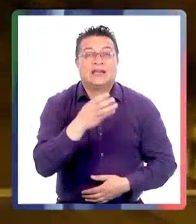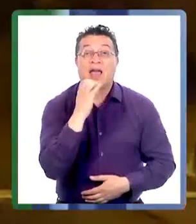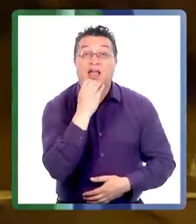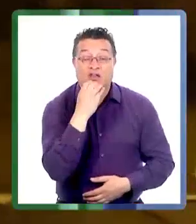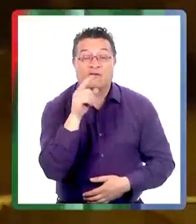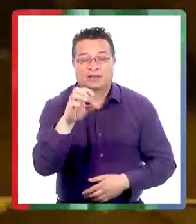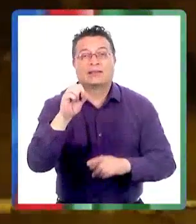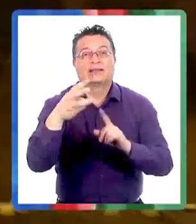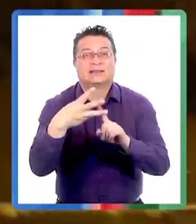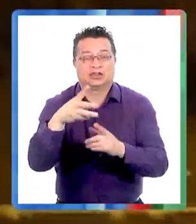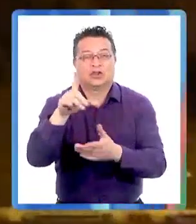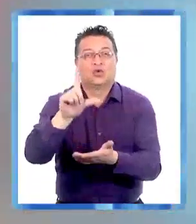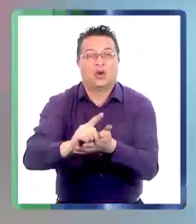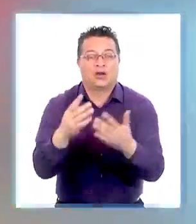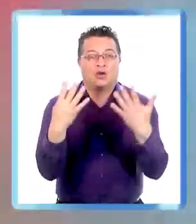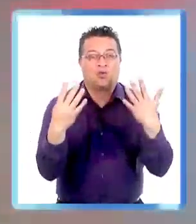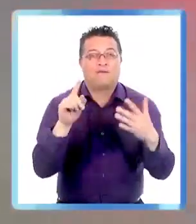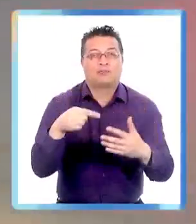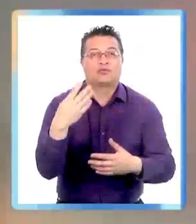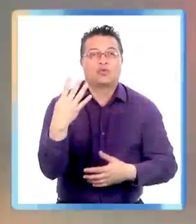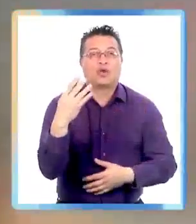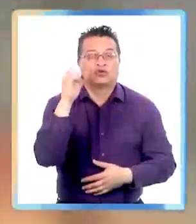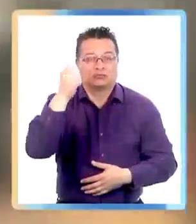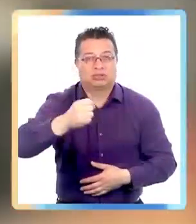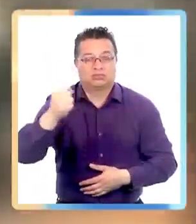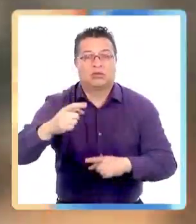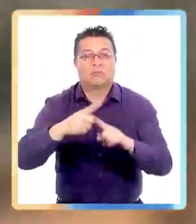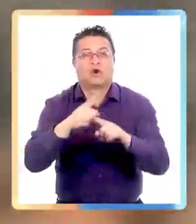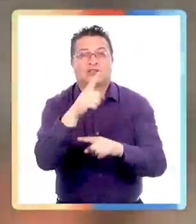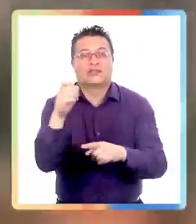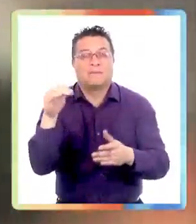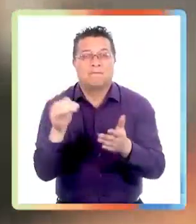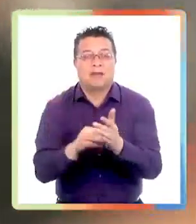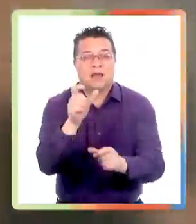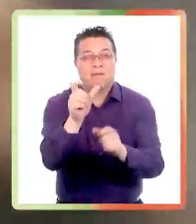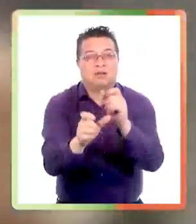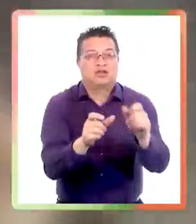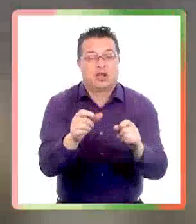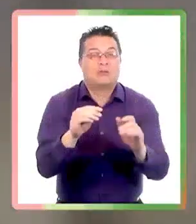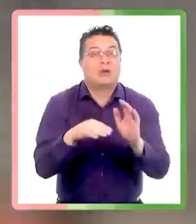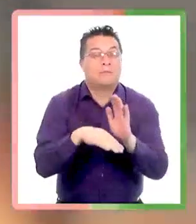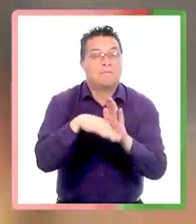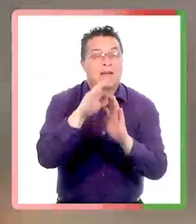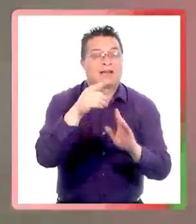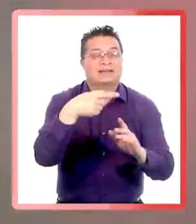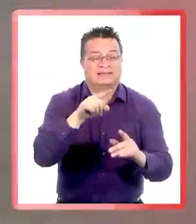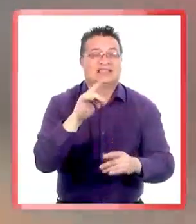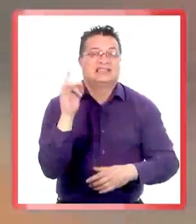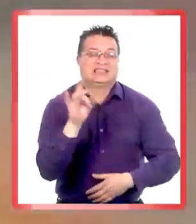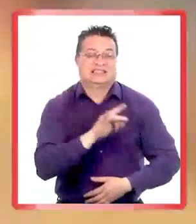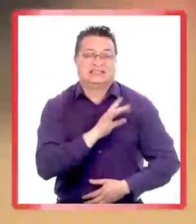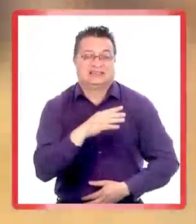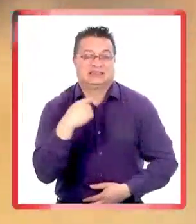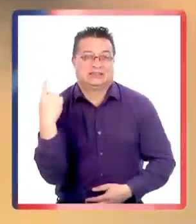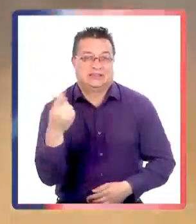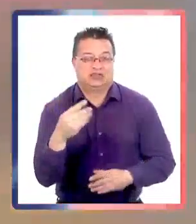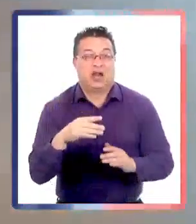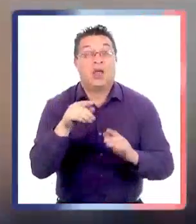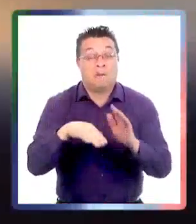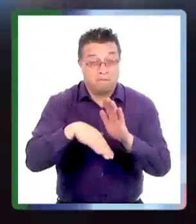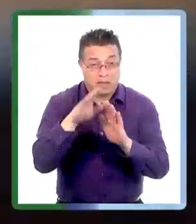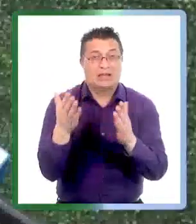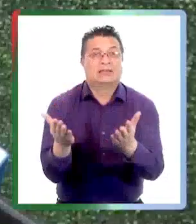en el norte del país. Antofagasta queda en tercer lugar con 9,4 homicidios por cada 100.000 habitantes, superando la media nacional.